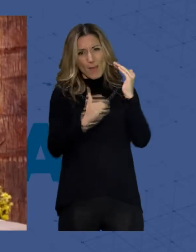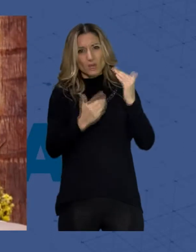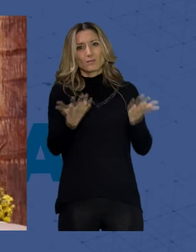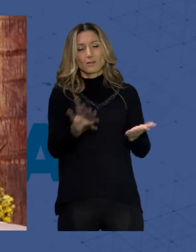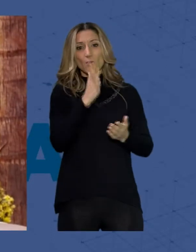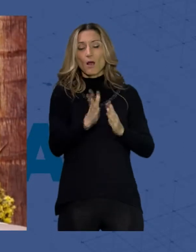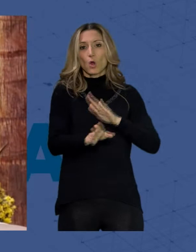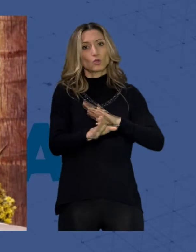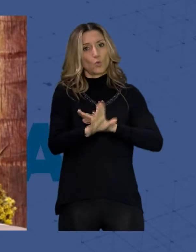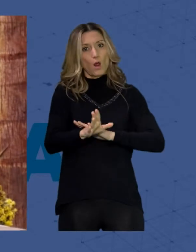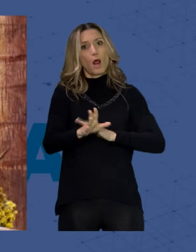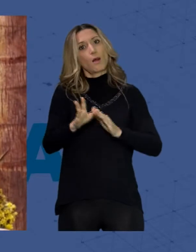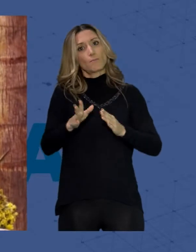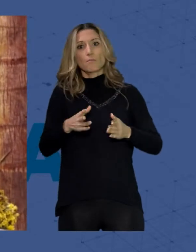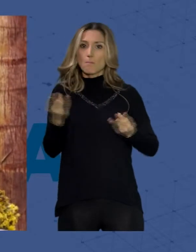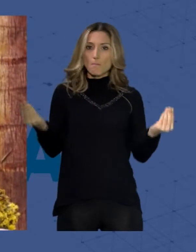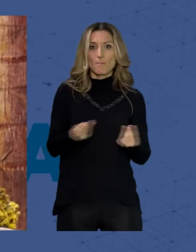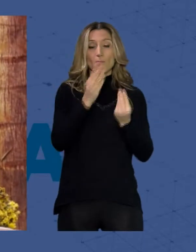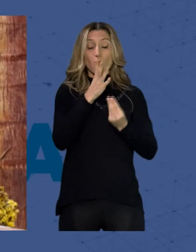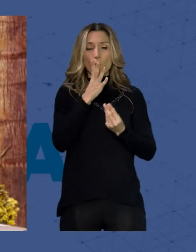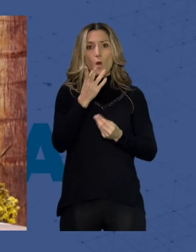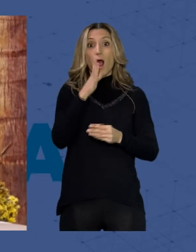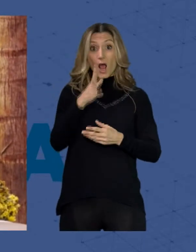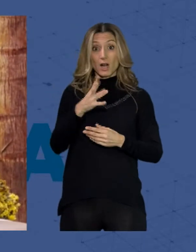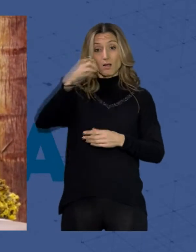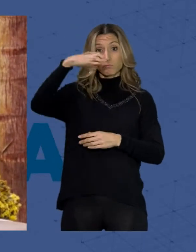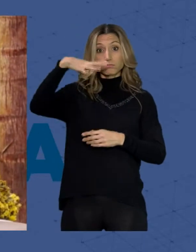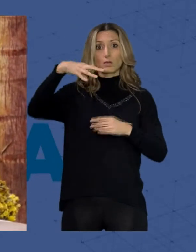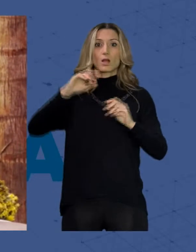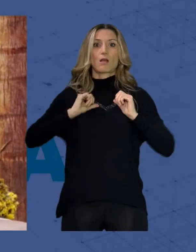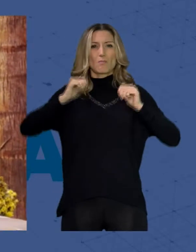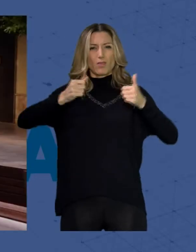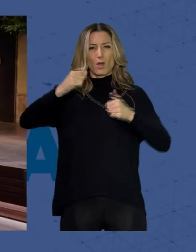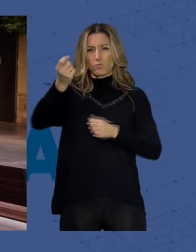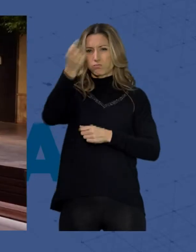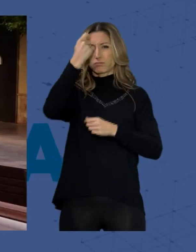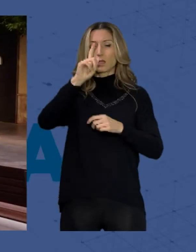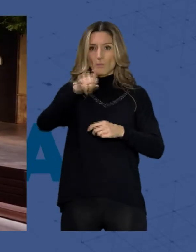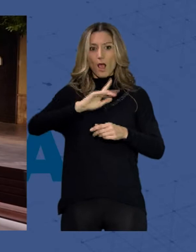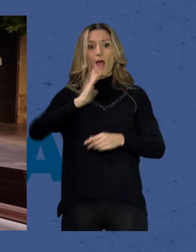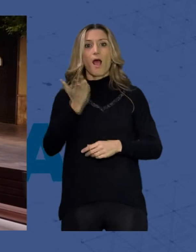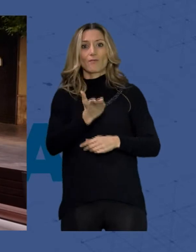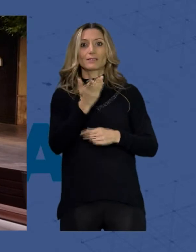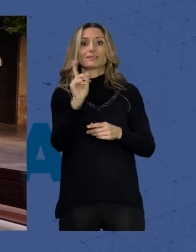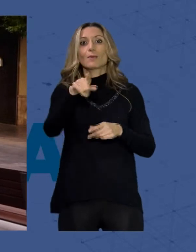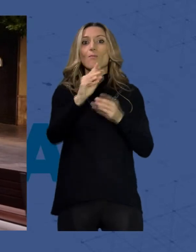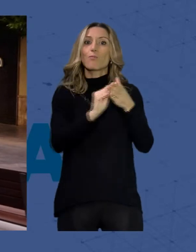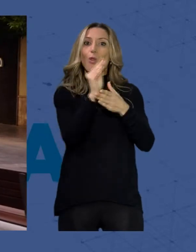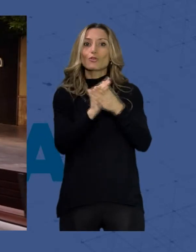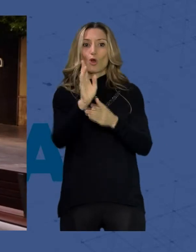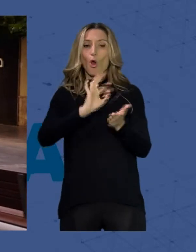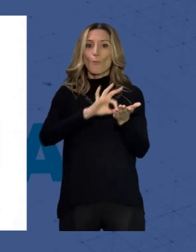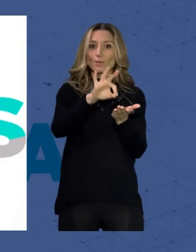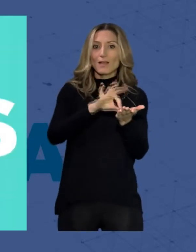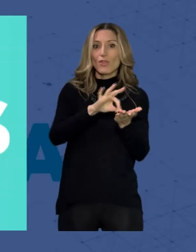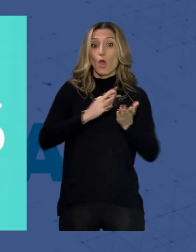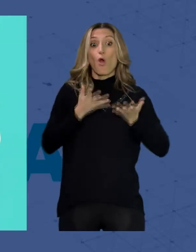continuar, ya que la subida de los costes de la luz repercute en el producto y también en los precios de los servicios que ofrecen.